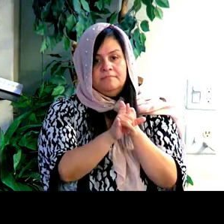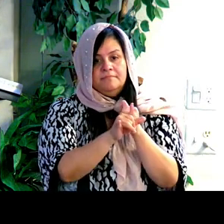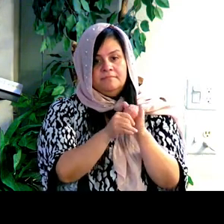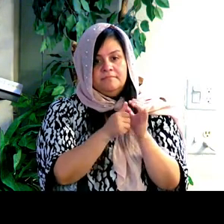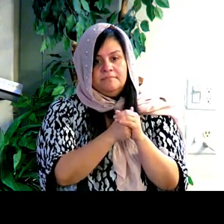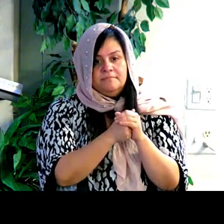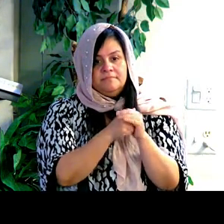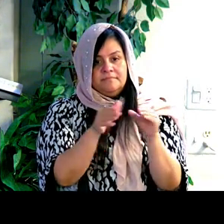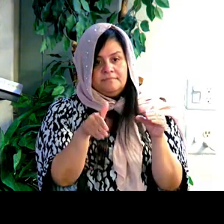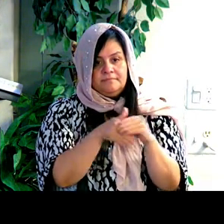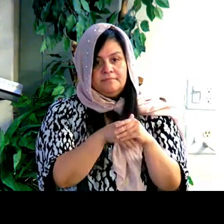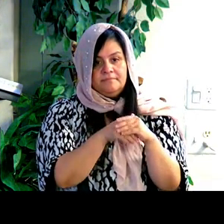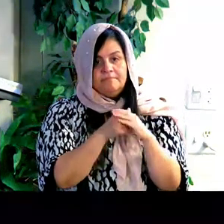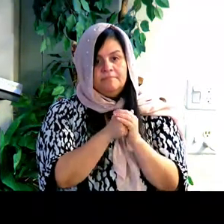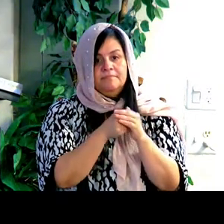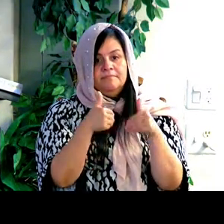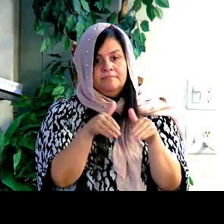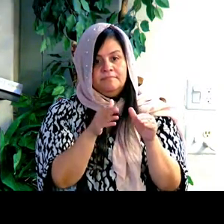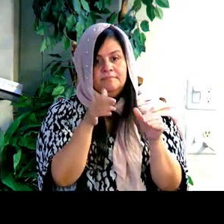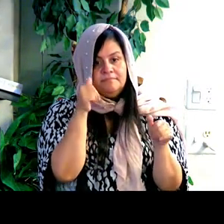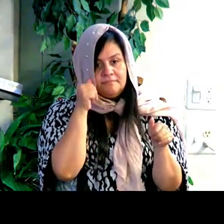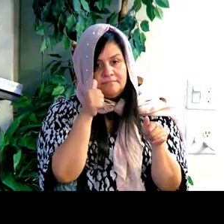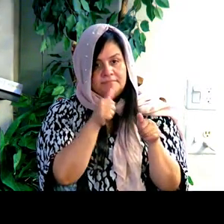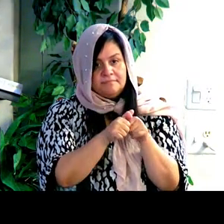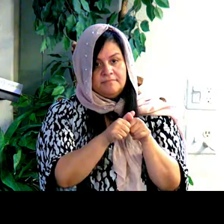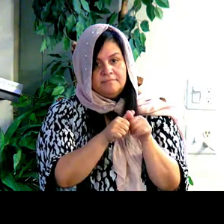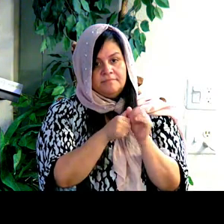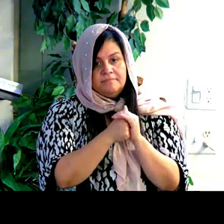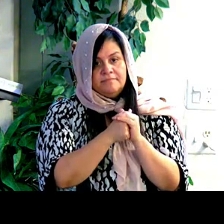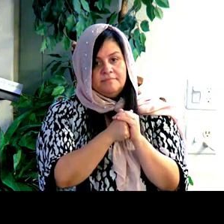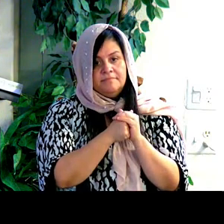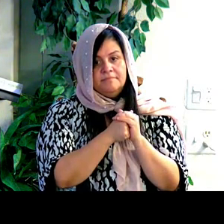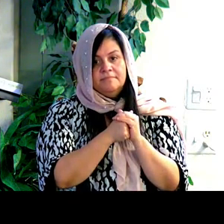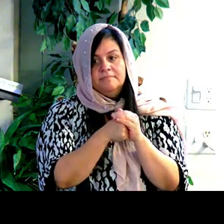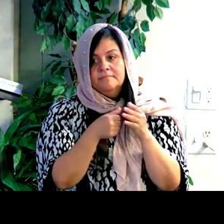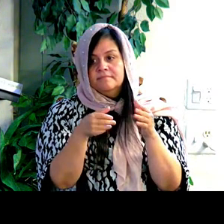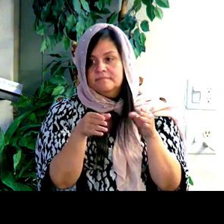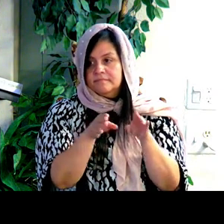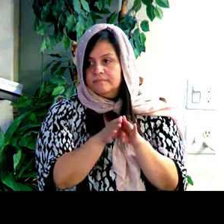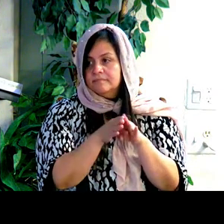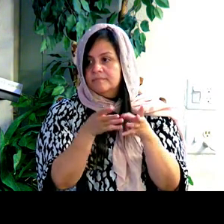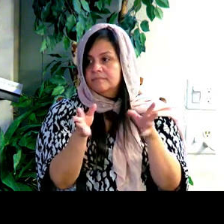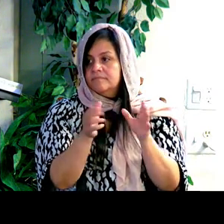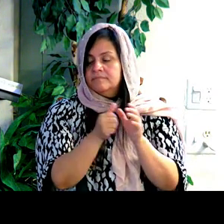a recordar esto. Vamos a cerrar.